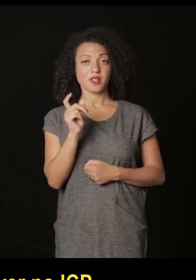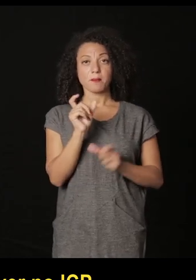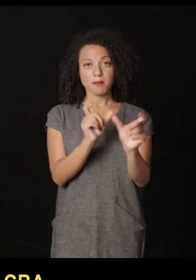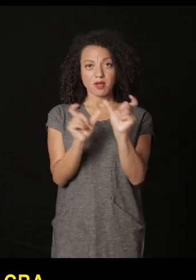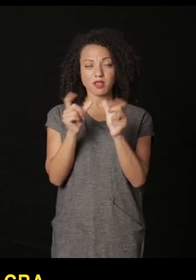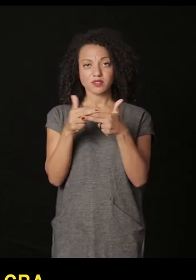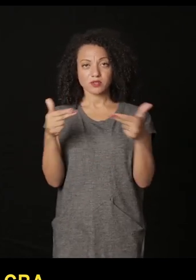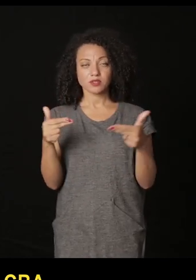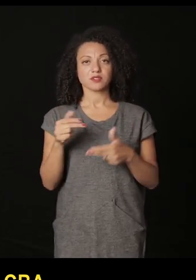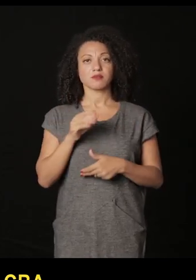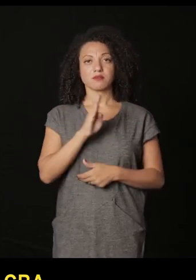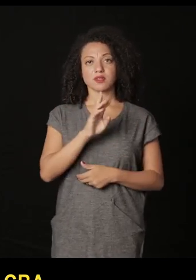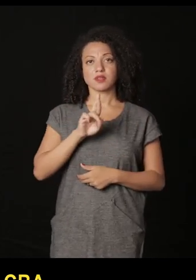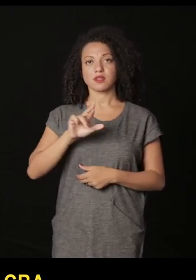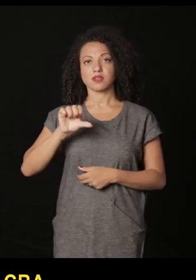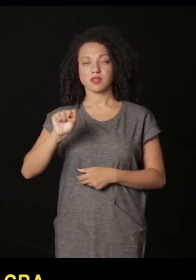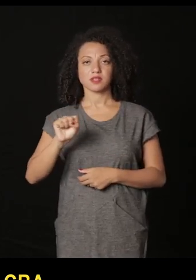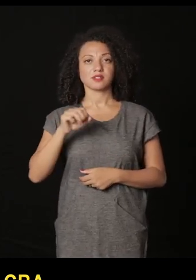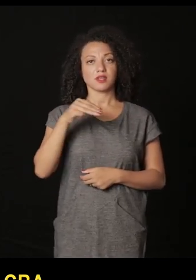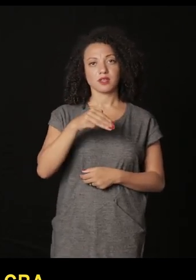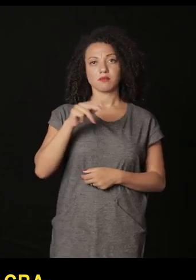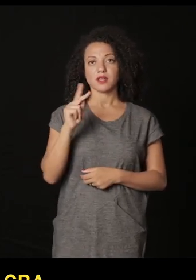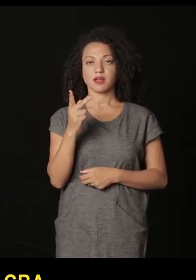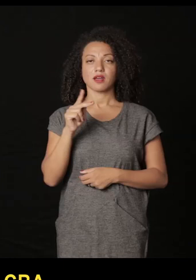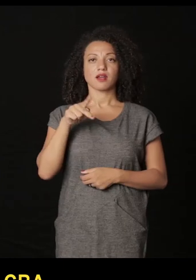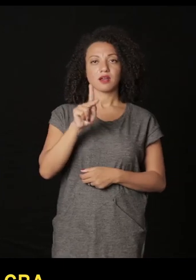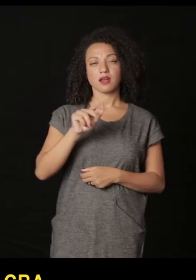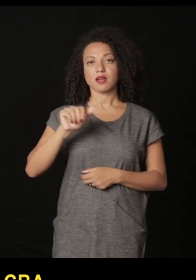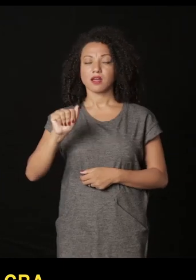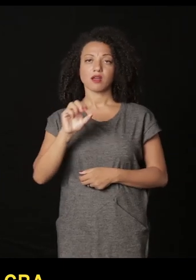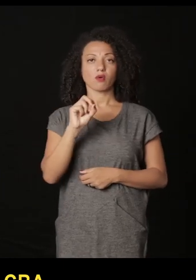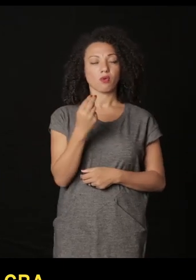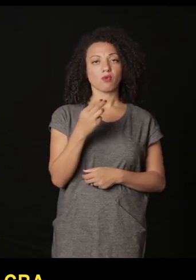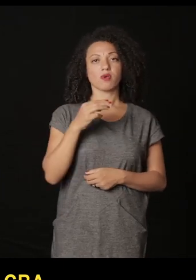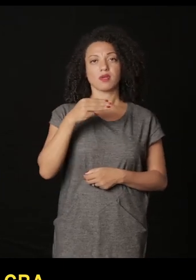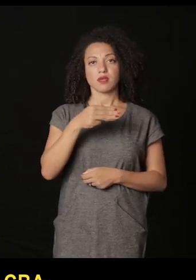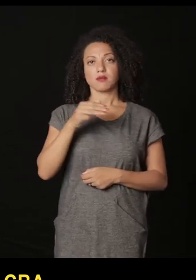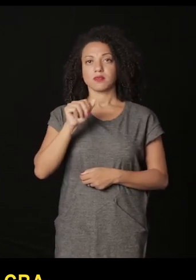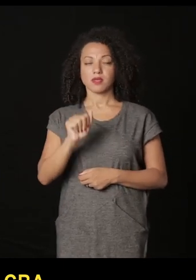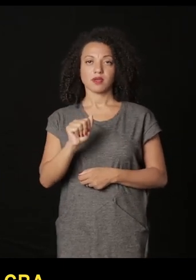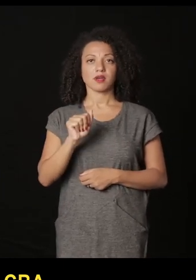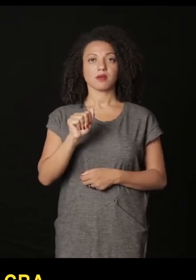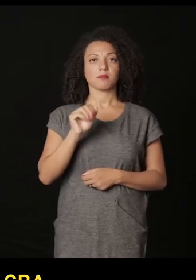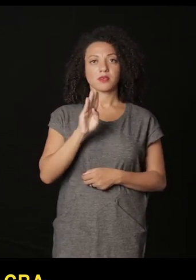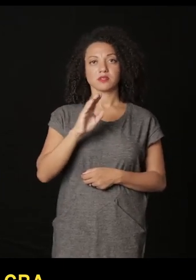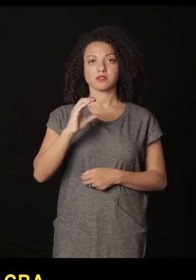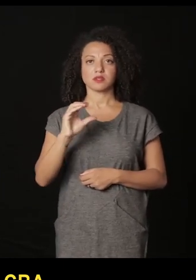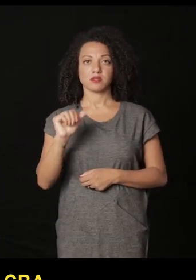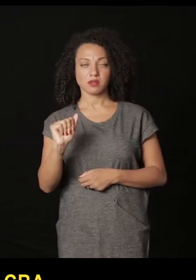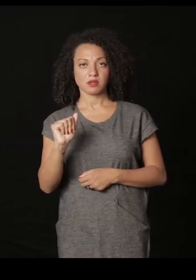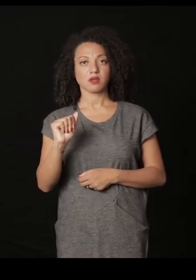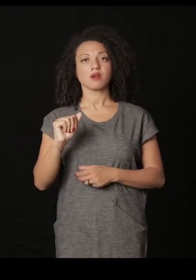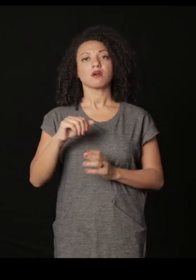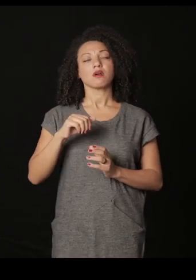las cosas en Ambéres en el Muka o en el MACBA el Archivo Universal